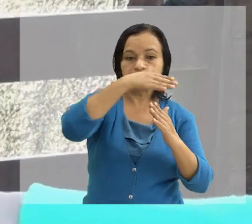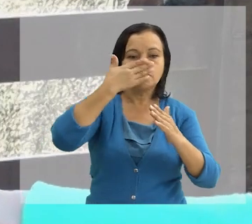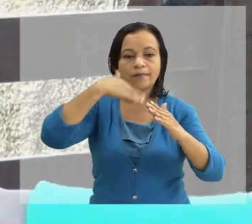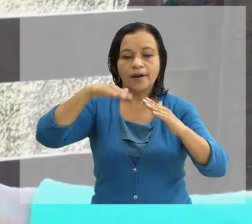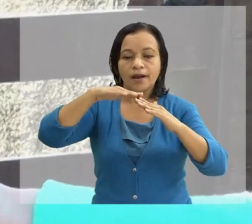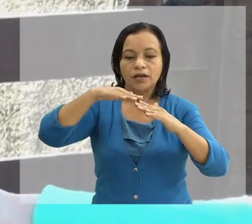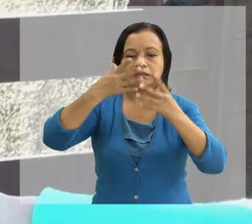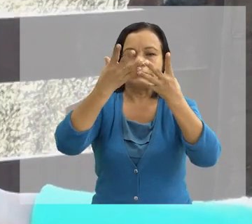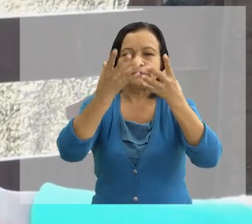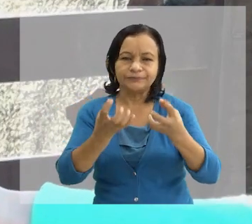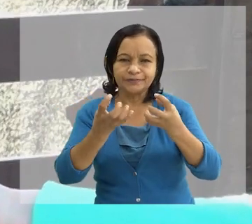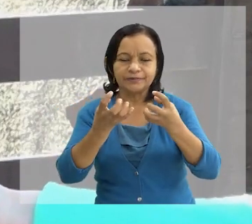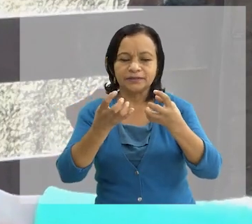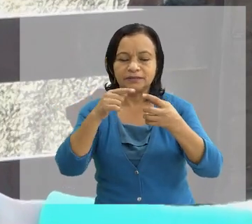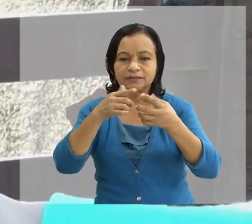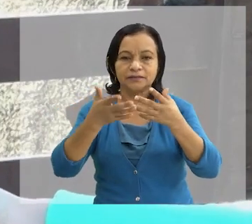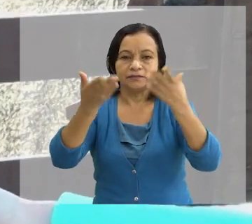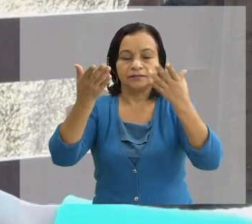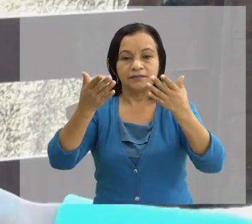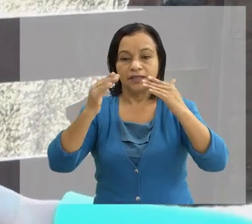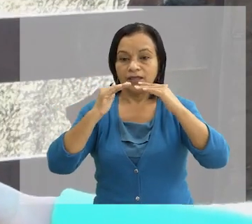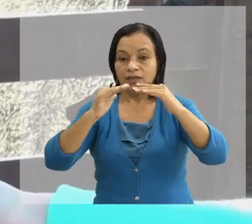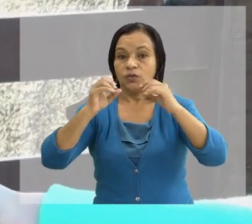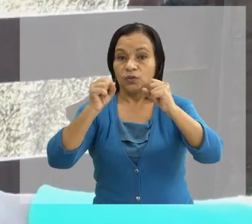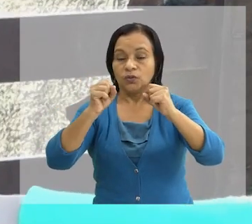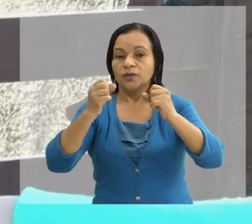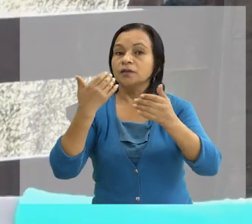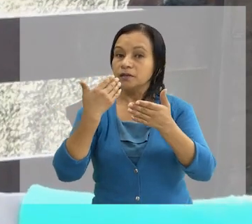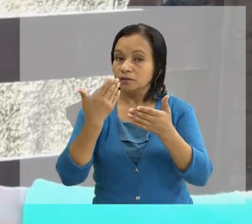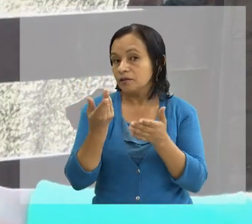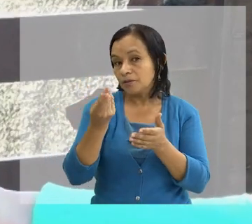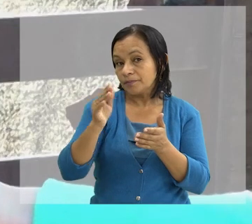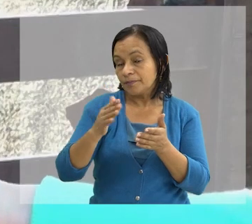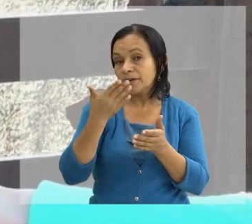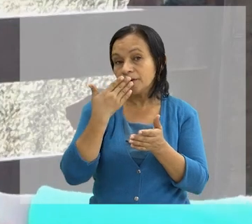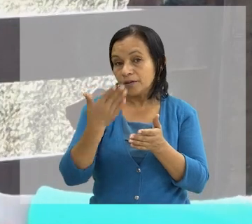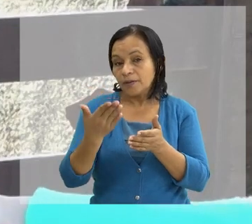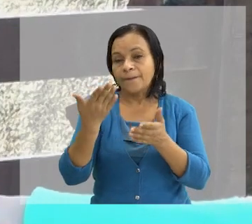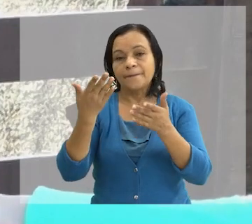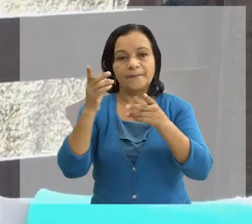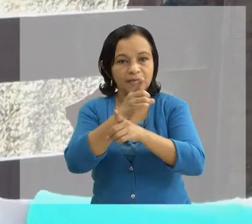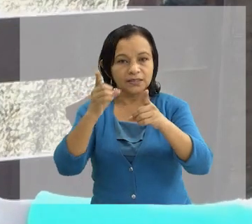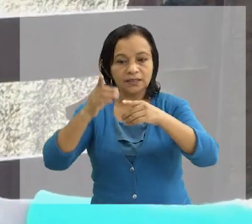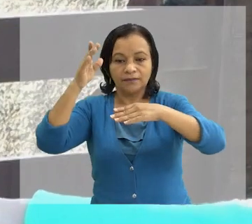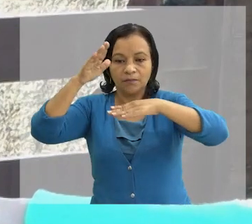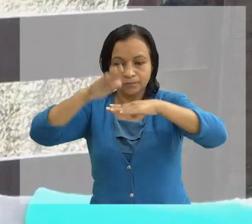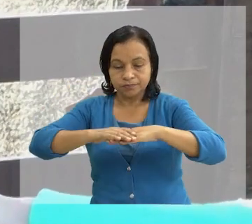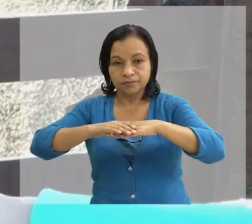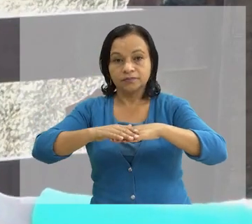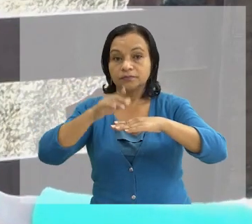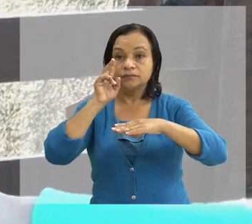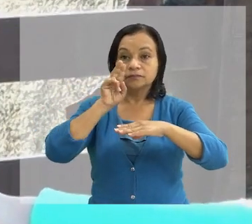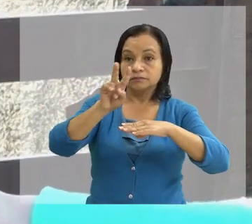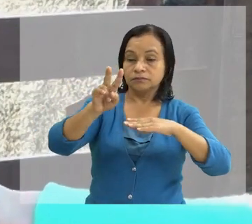y se pudre rápido. El nicalide es un poco más favorable pero igual hay que sostenerlo porque como usted puede